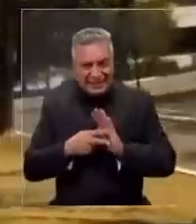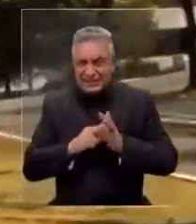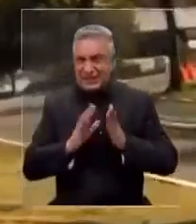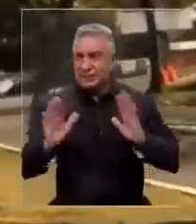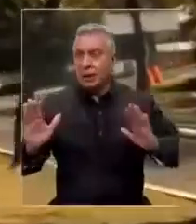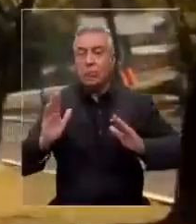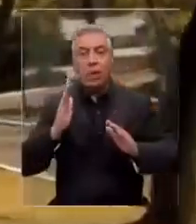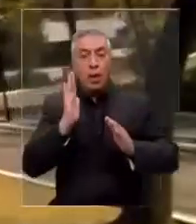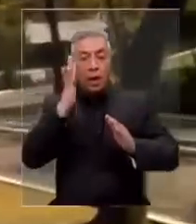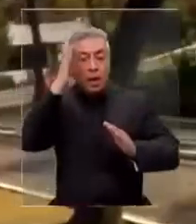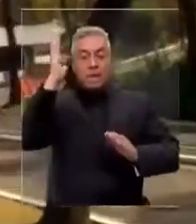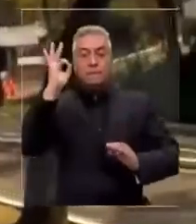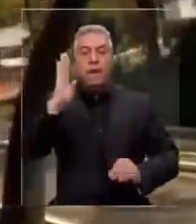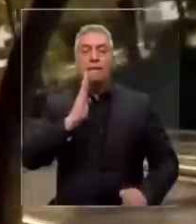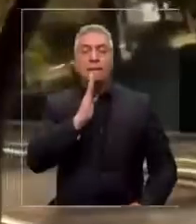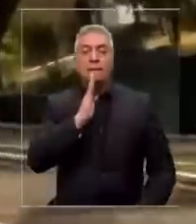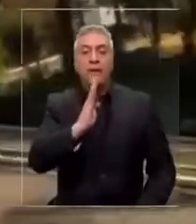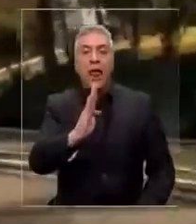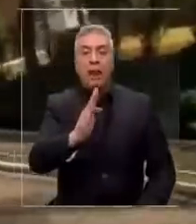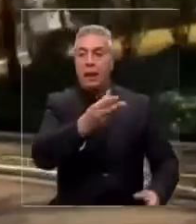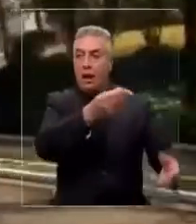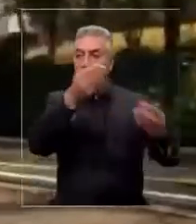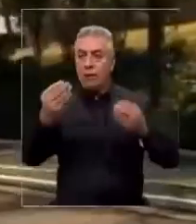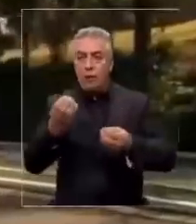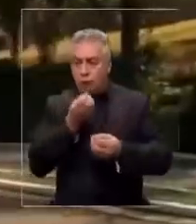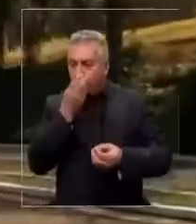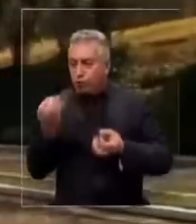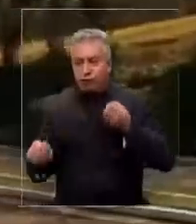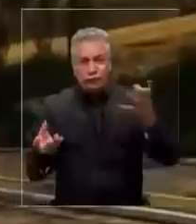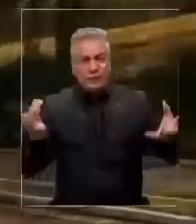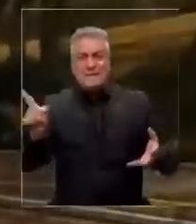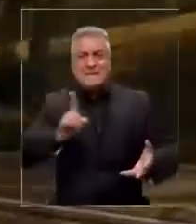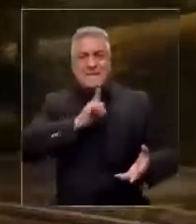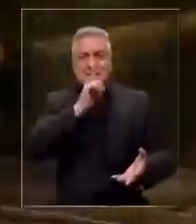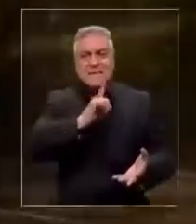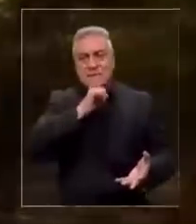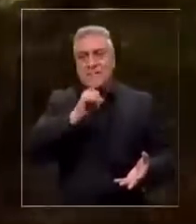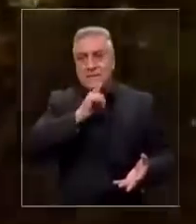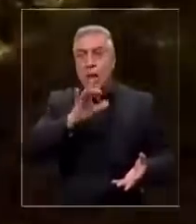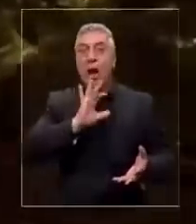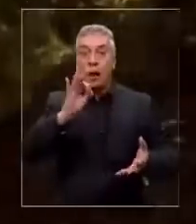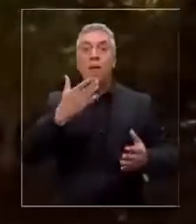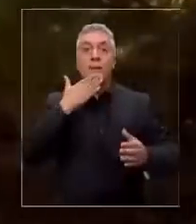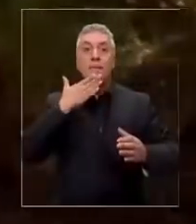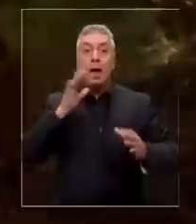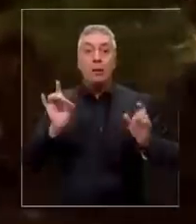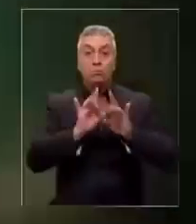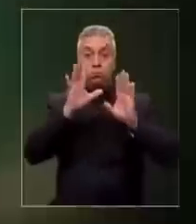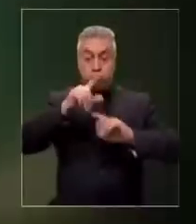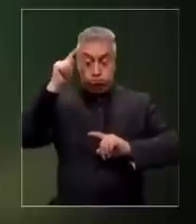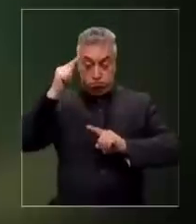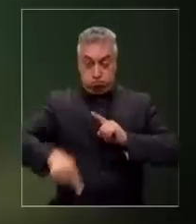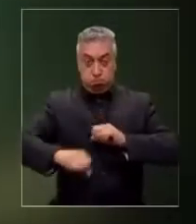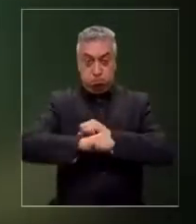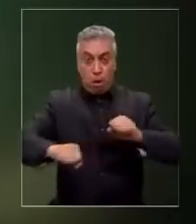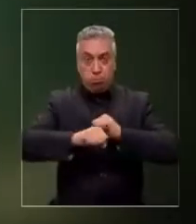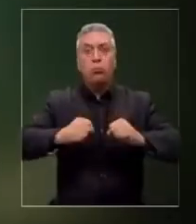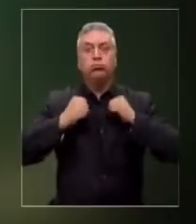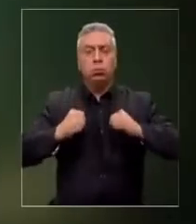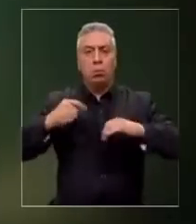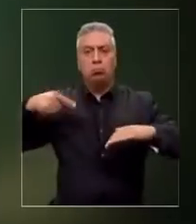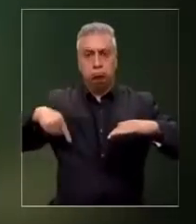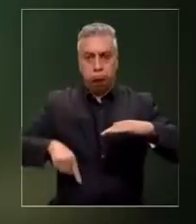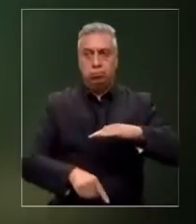cristales importados de Bélgica, el jardín, plantas exóticas y, por supuesto, había un refugio antiaéreo. Cuando tenían todo listo para